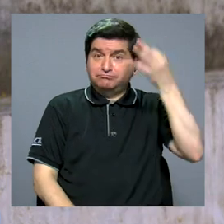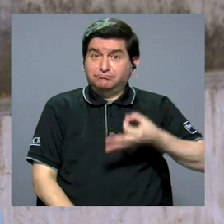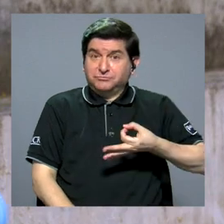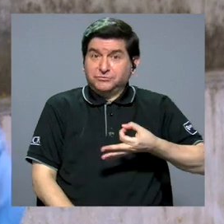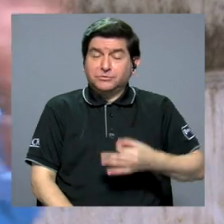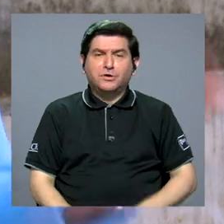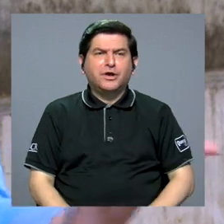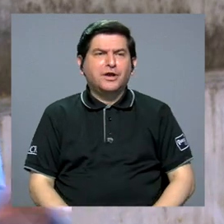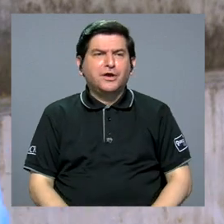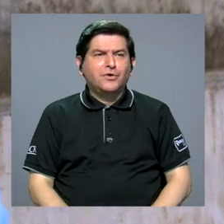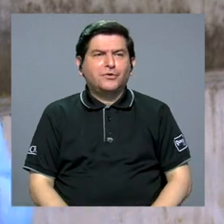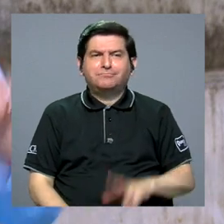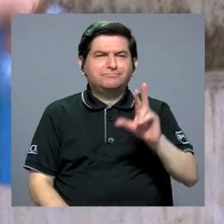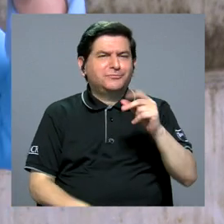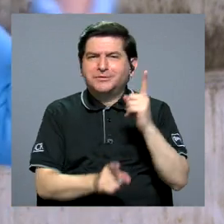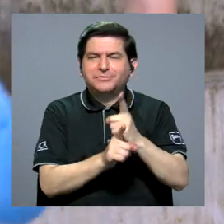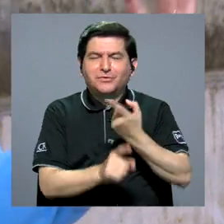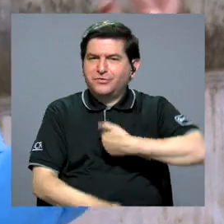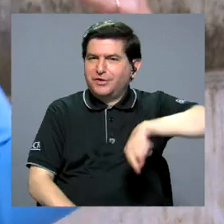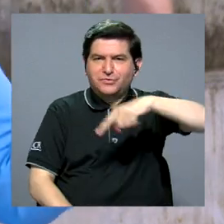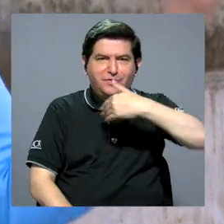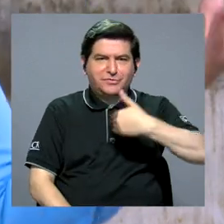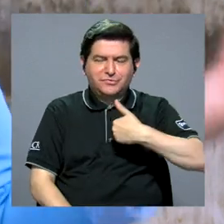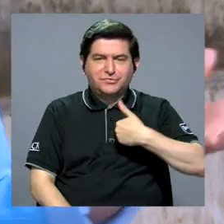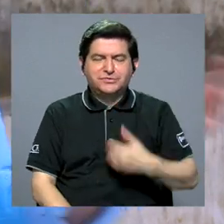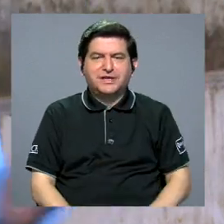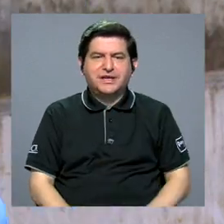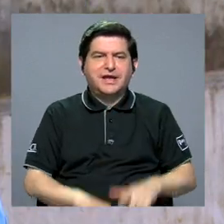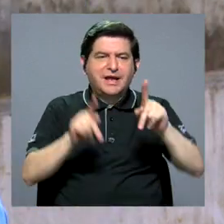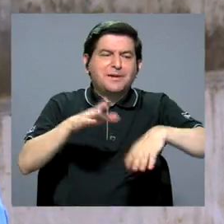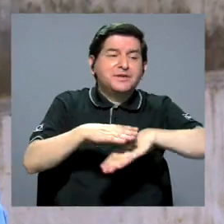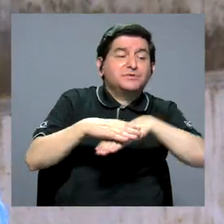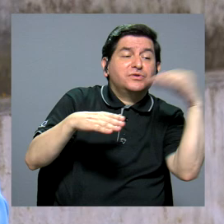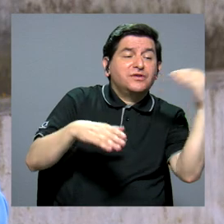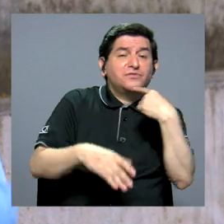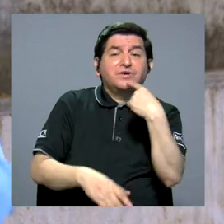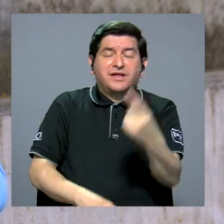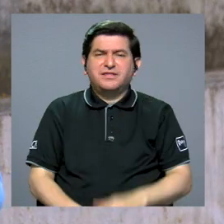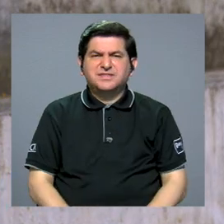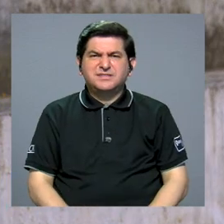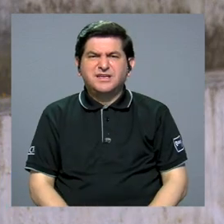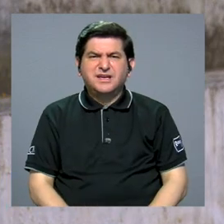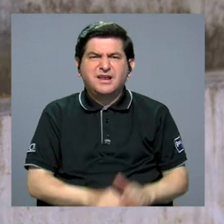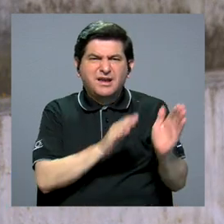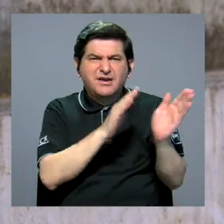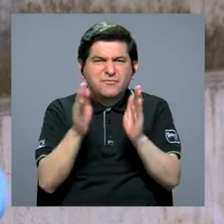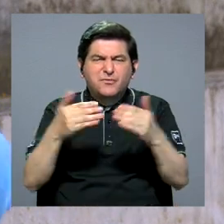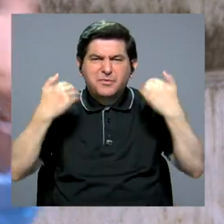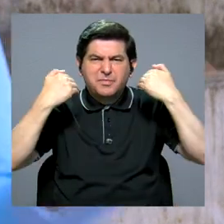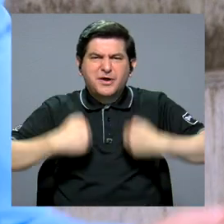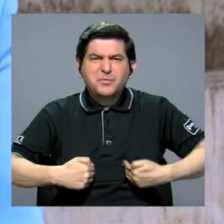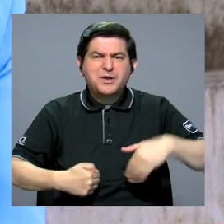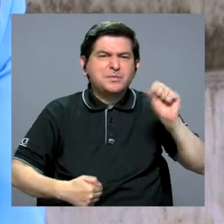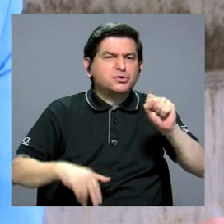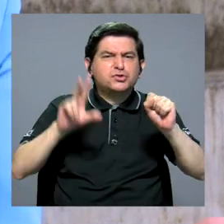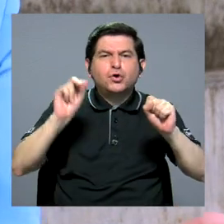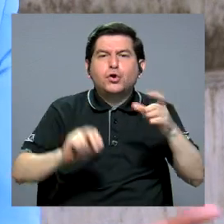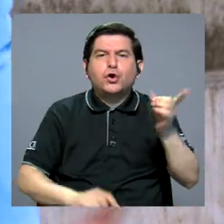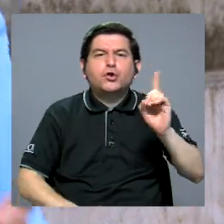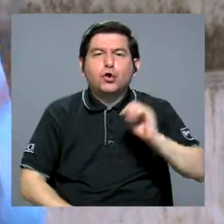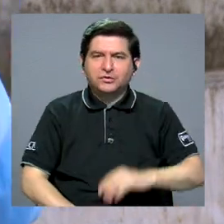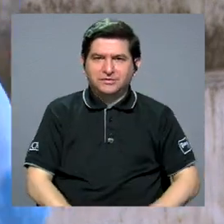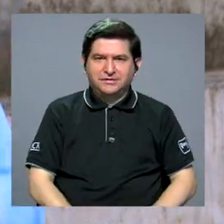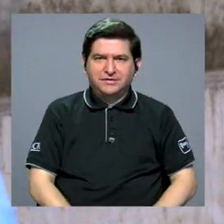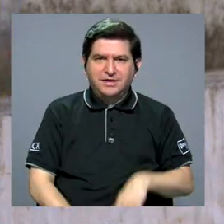creo que no se vale que nosotros tengamos agentes externos diciéndonos en dónde formar con humanismo y en dónde no hacerlo.